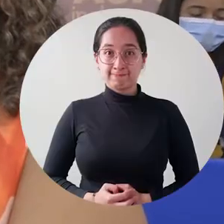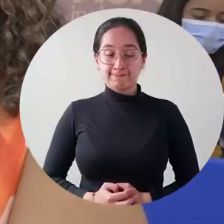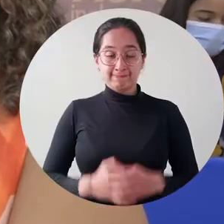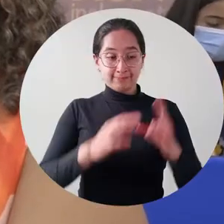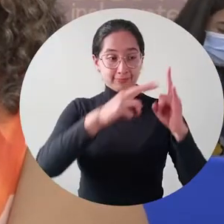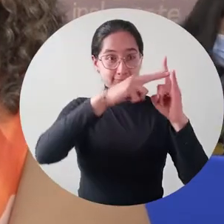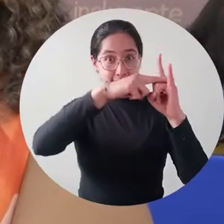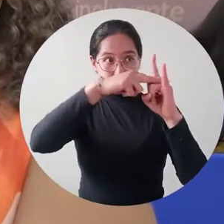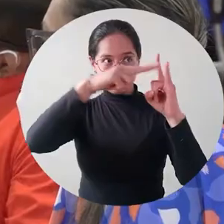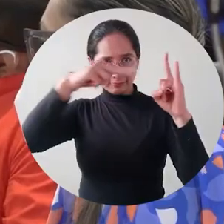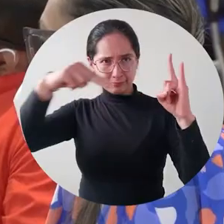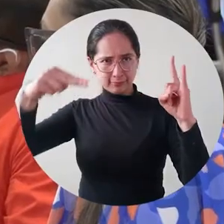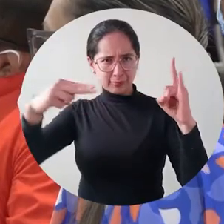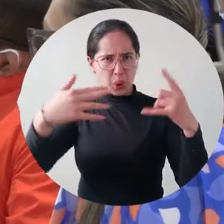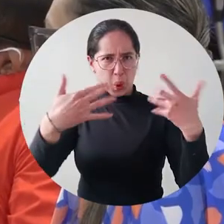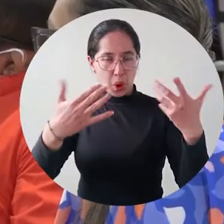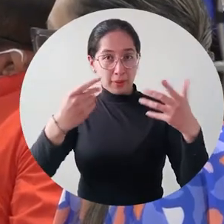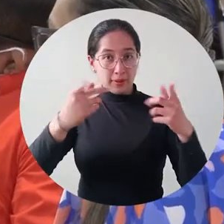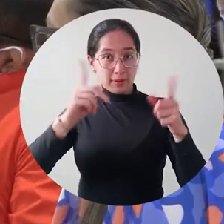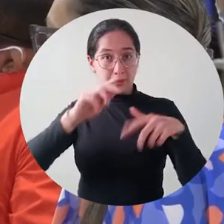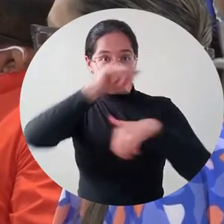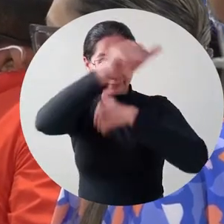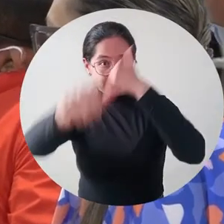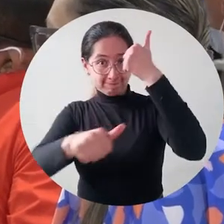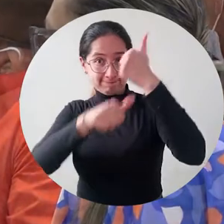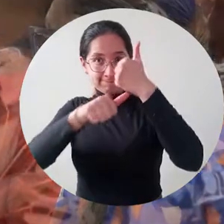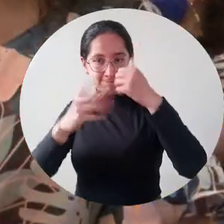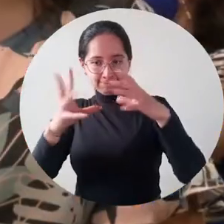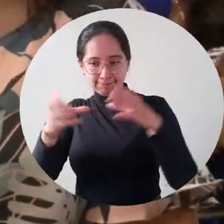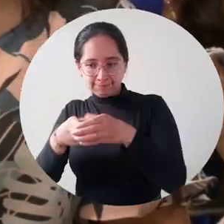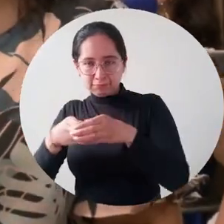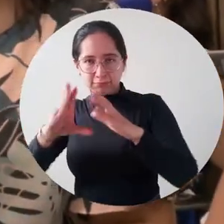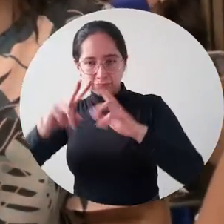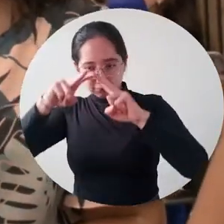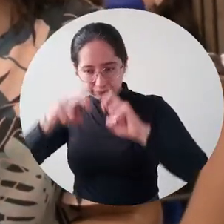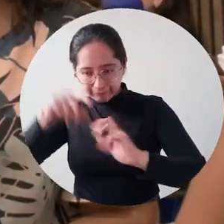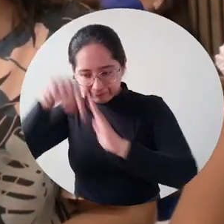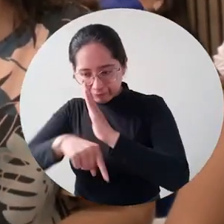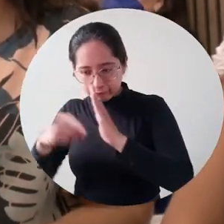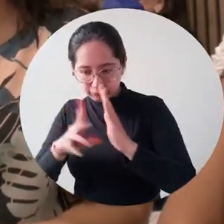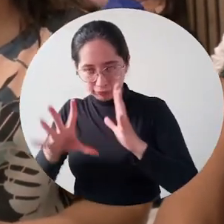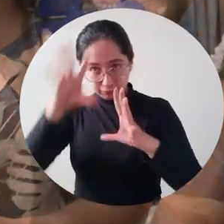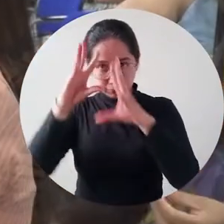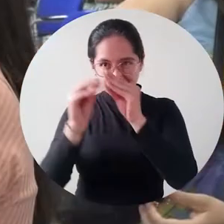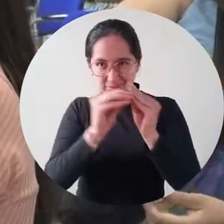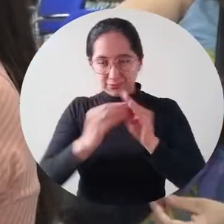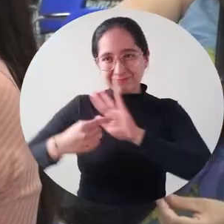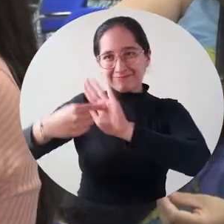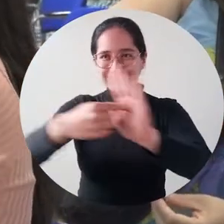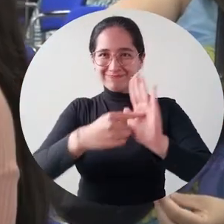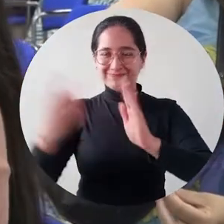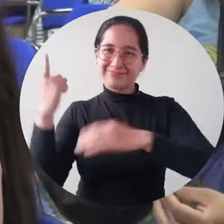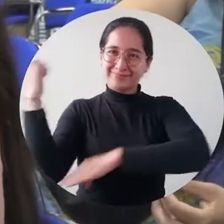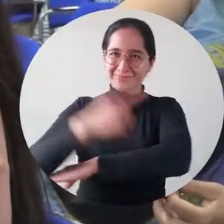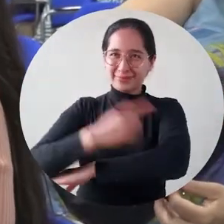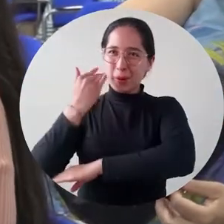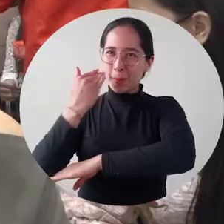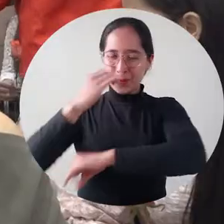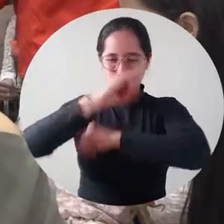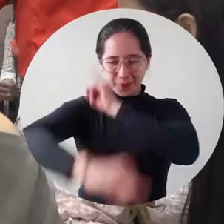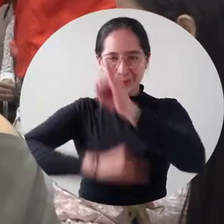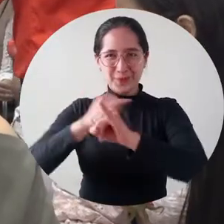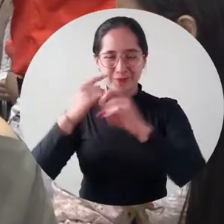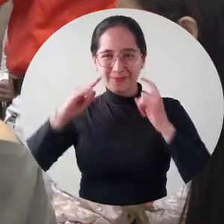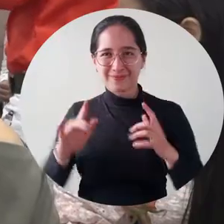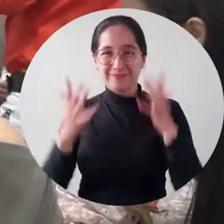La Universidad del Magdalena, a través de la Vicerrectoría de Investigación, conmemoró el Día Internacional de la Mujer, con diversas actividades